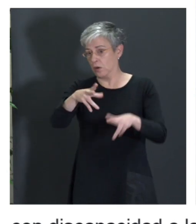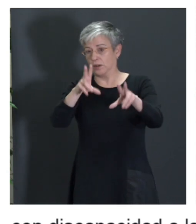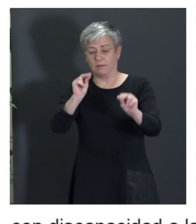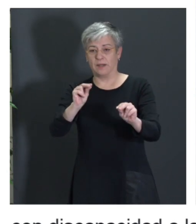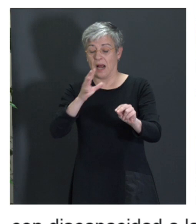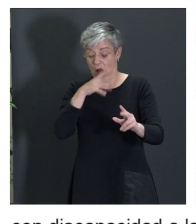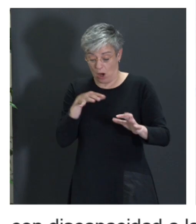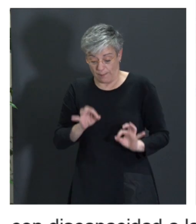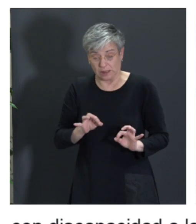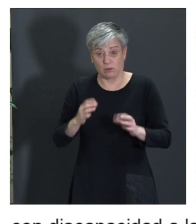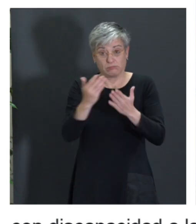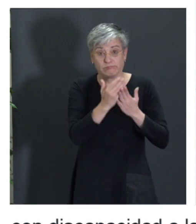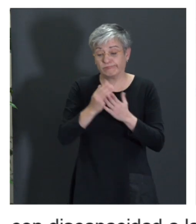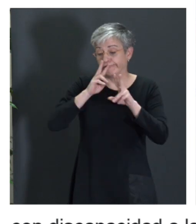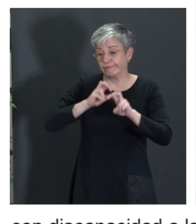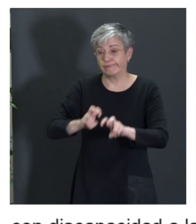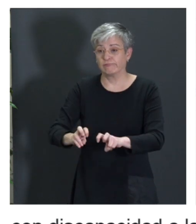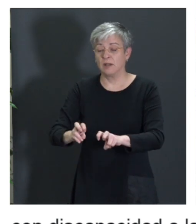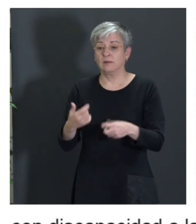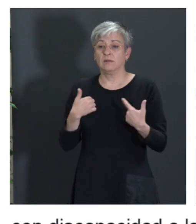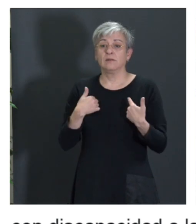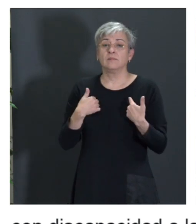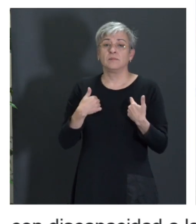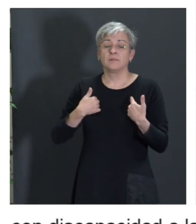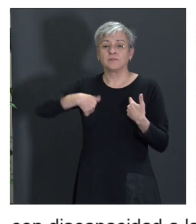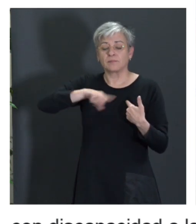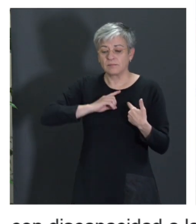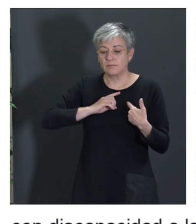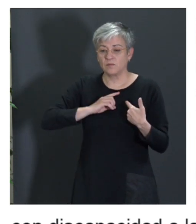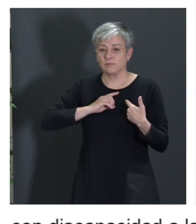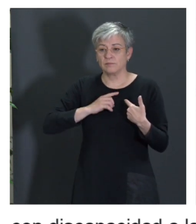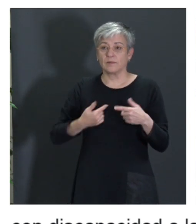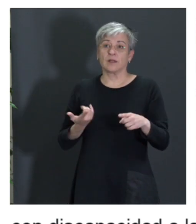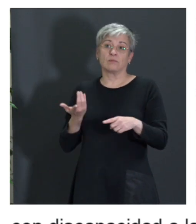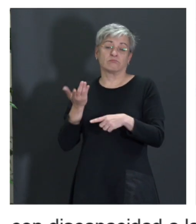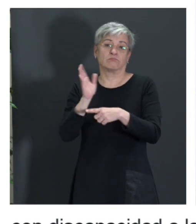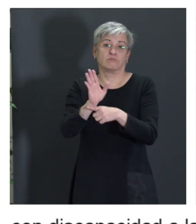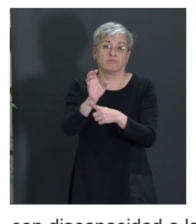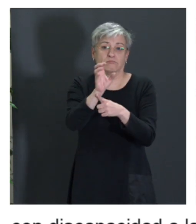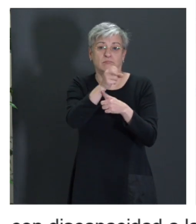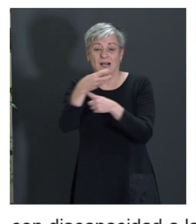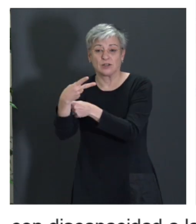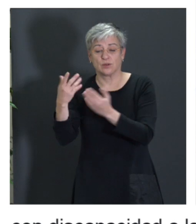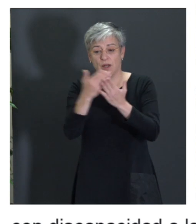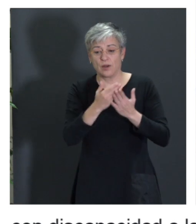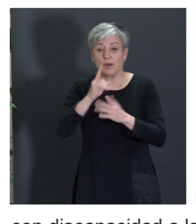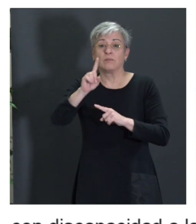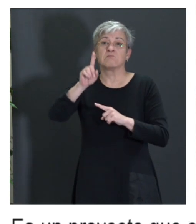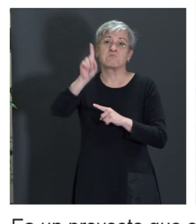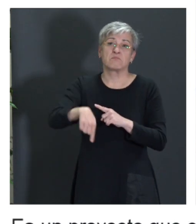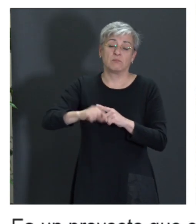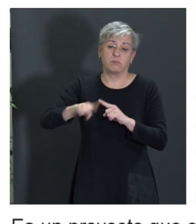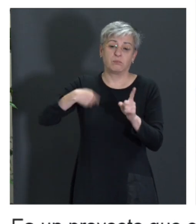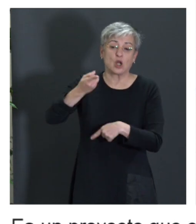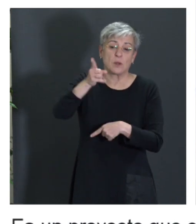nada, esta encuesta que estamos haciendo, pues empezaremos a mostrar todos los resultados a partir del mes que viene, que